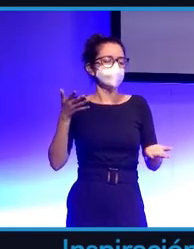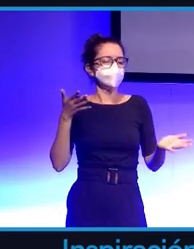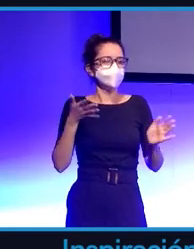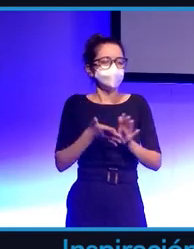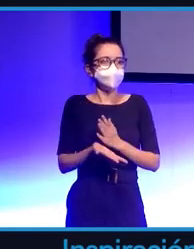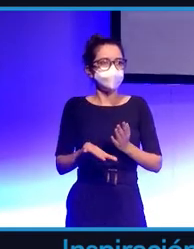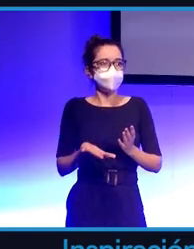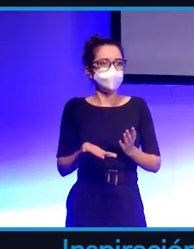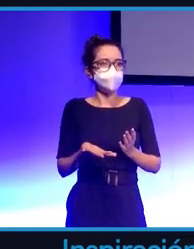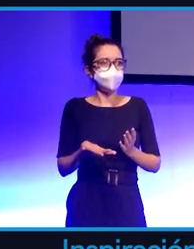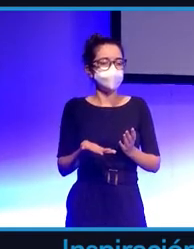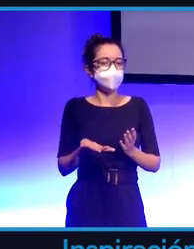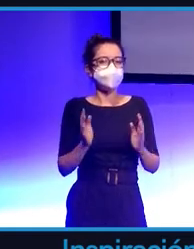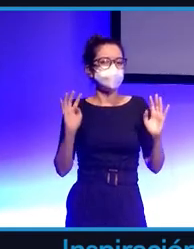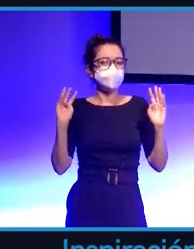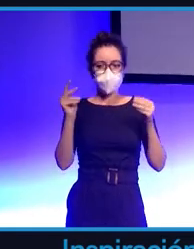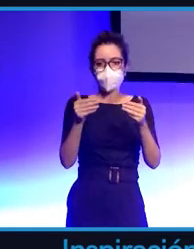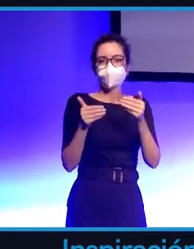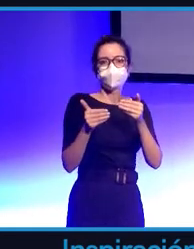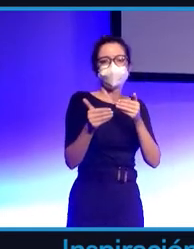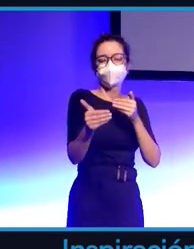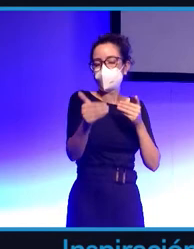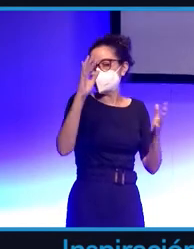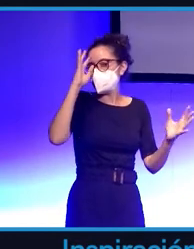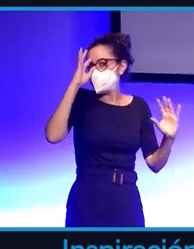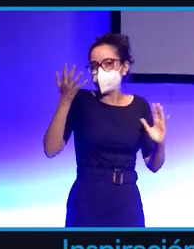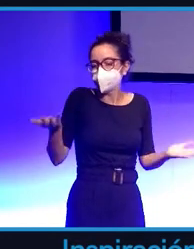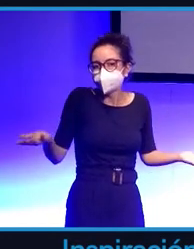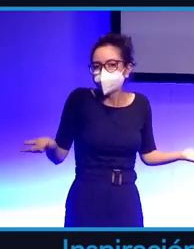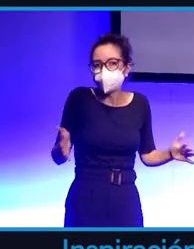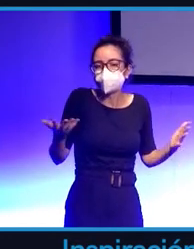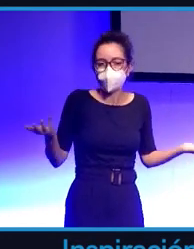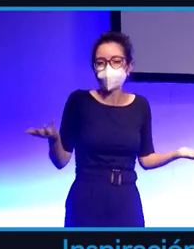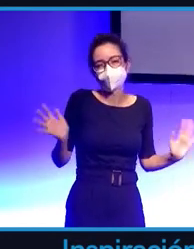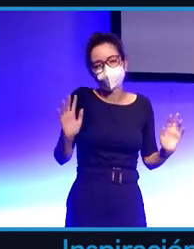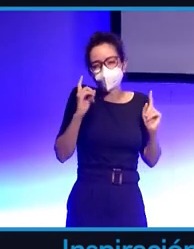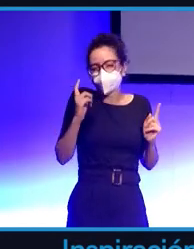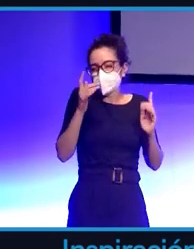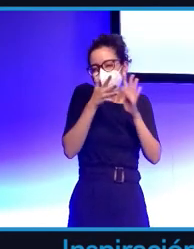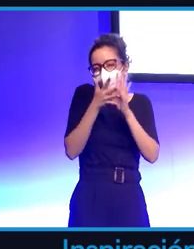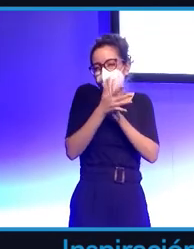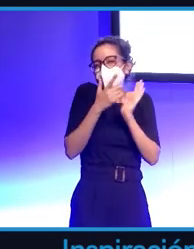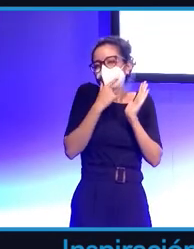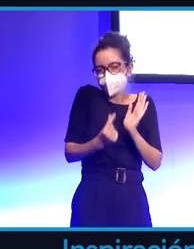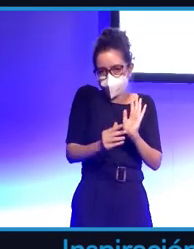de este nuevo Internet que viene. Y vamos a intentar explicarlo de forma muy sencilla.